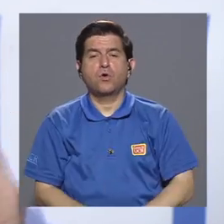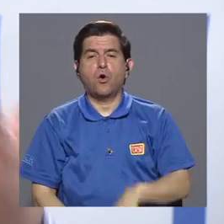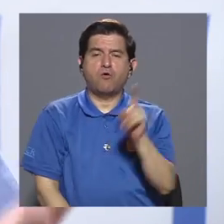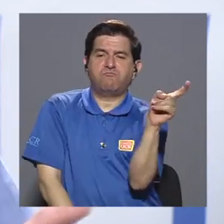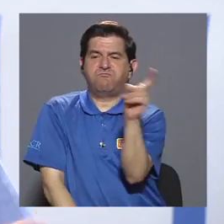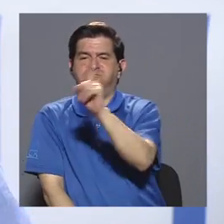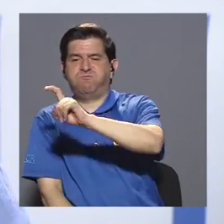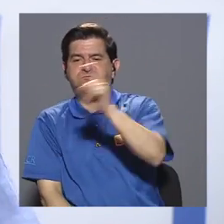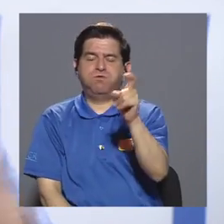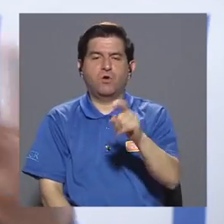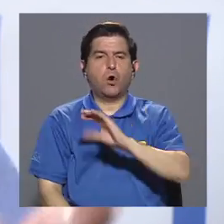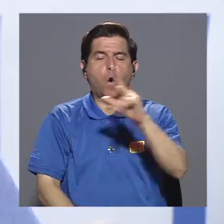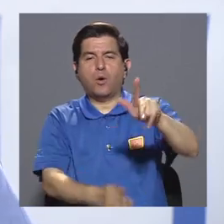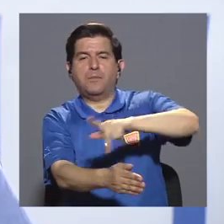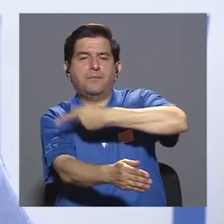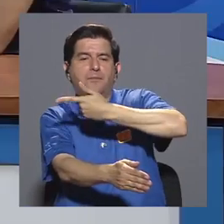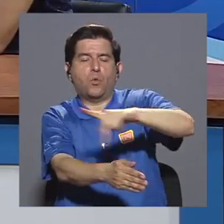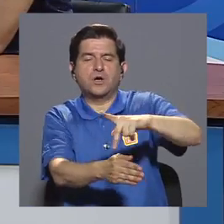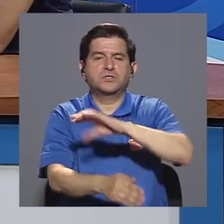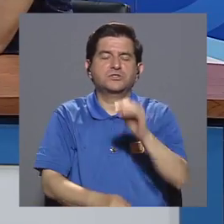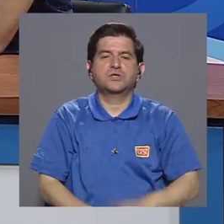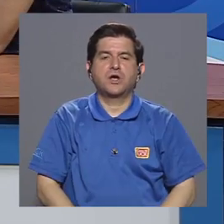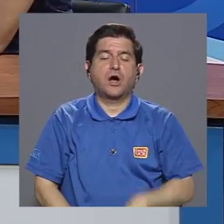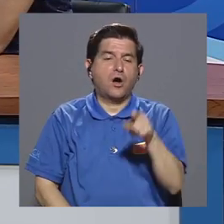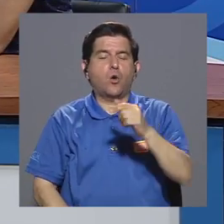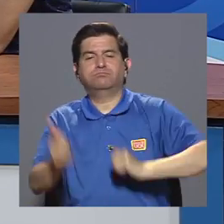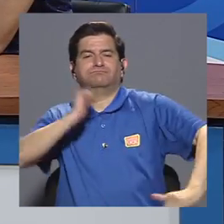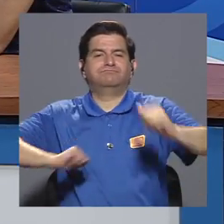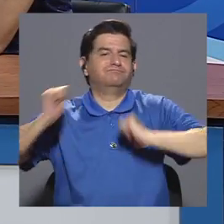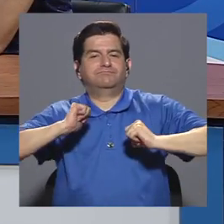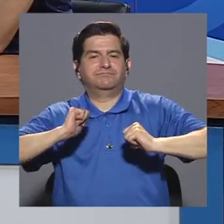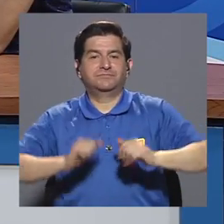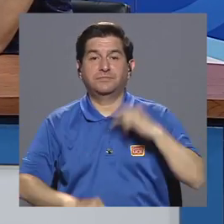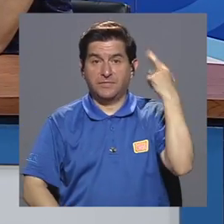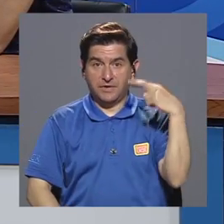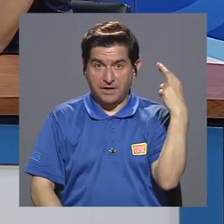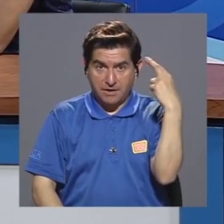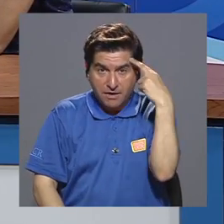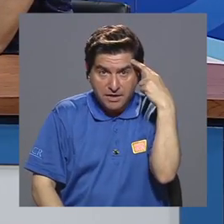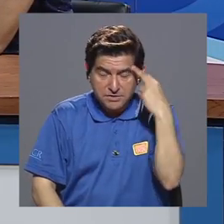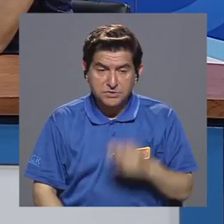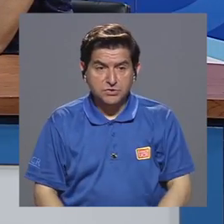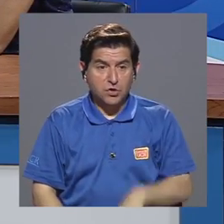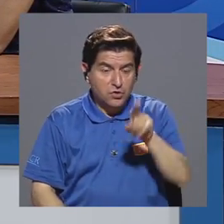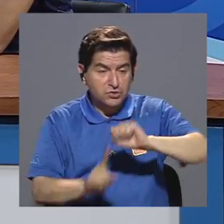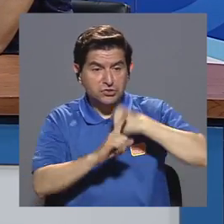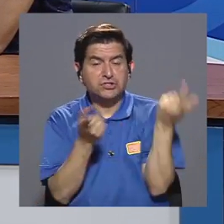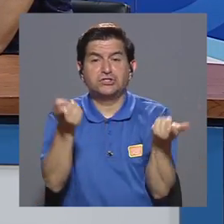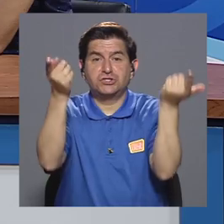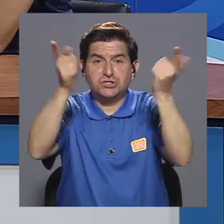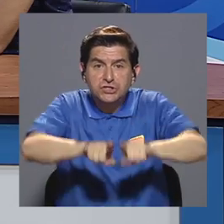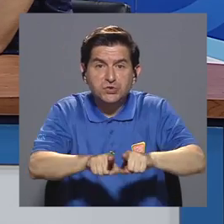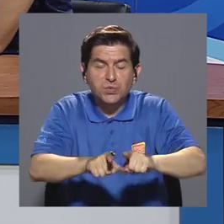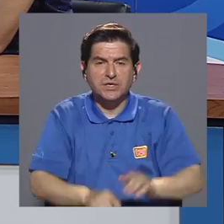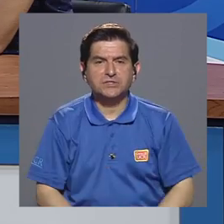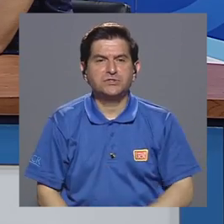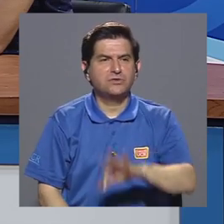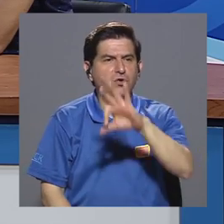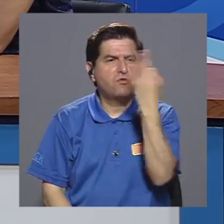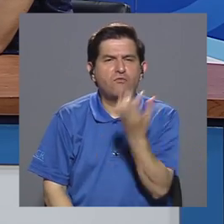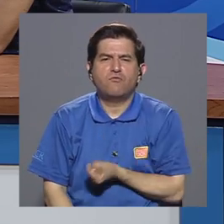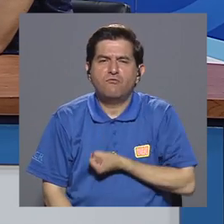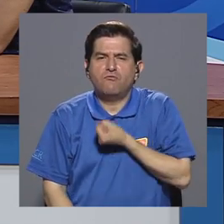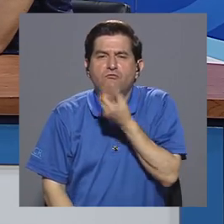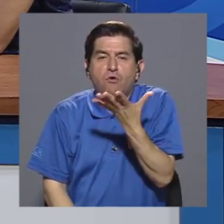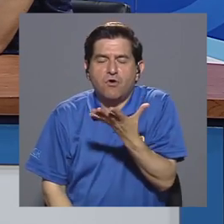a través del graffiti, a través de la poesía, a través de las artes escénicas y por eso es que cuando se dan estas situaciones, una